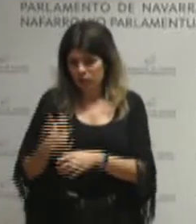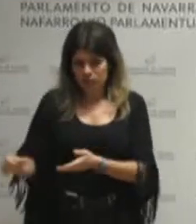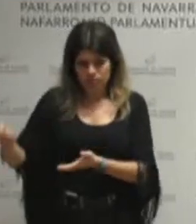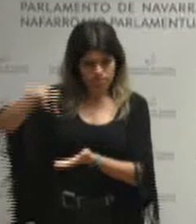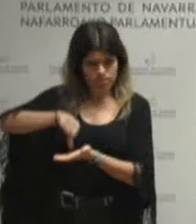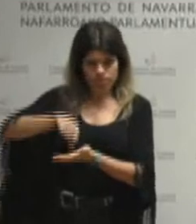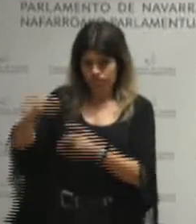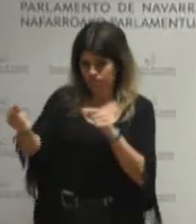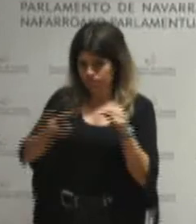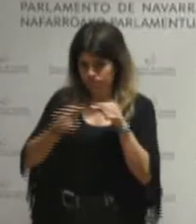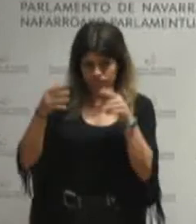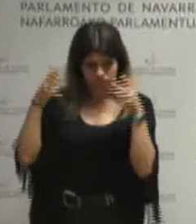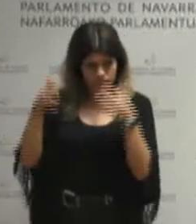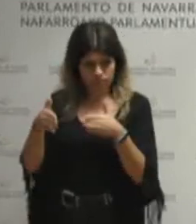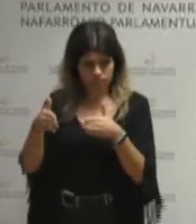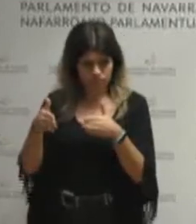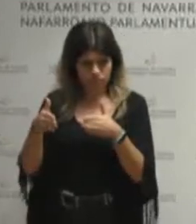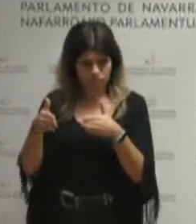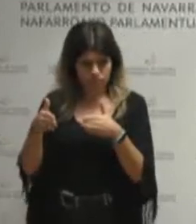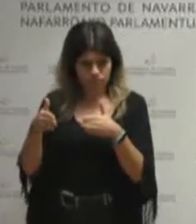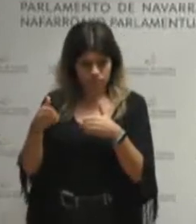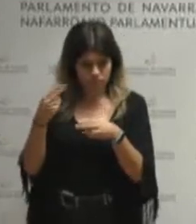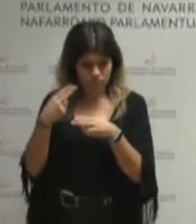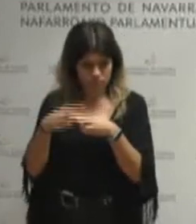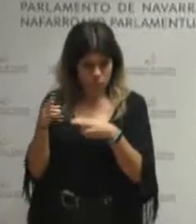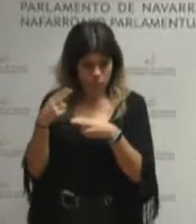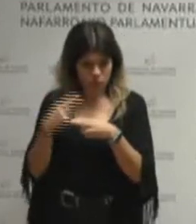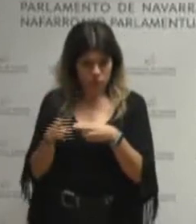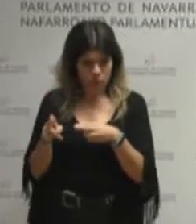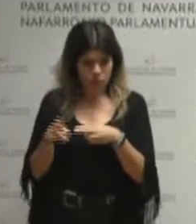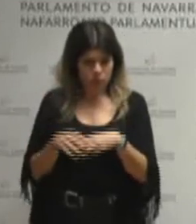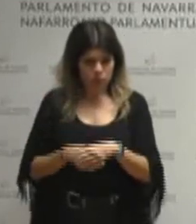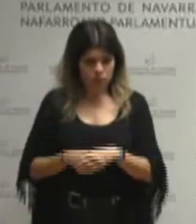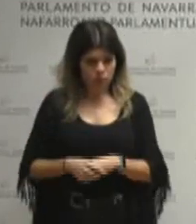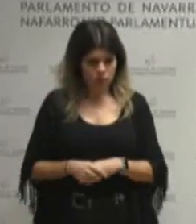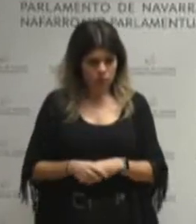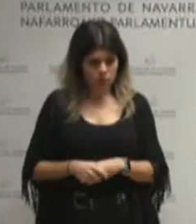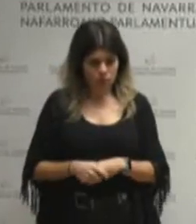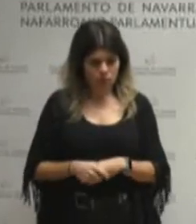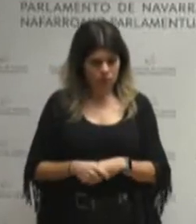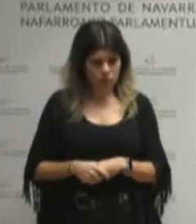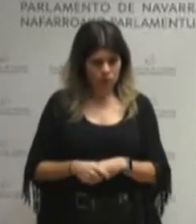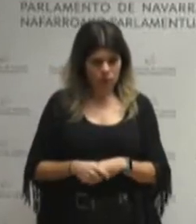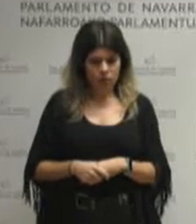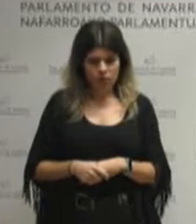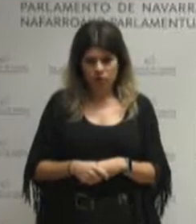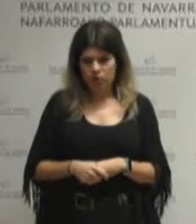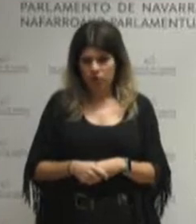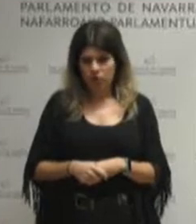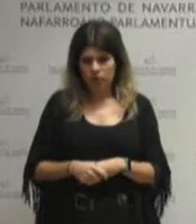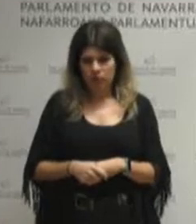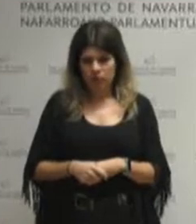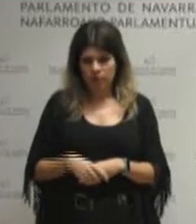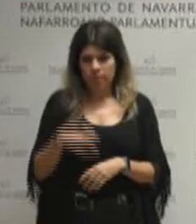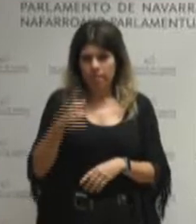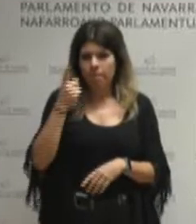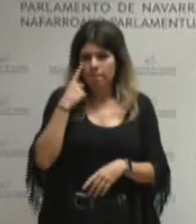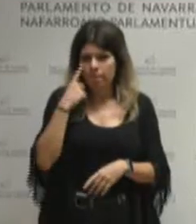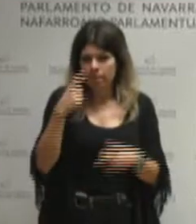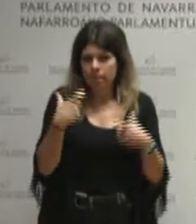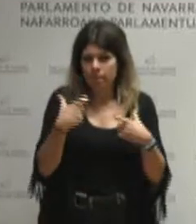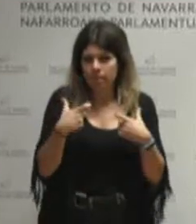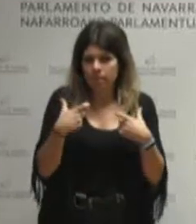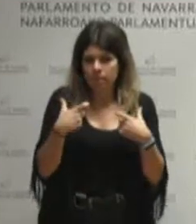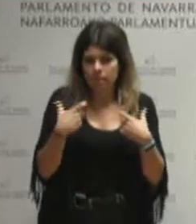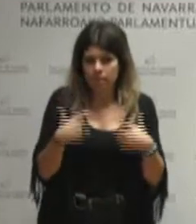Eta, eraberean, sektore publikoa, noraino, iritsi, behar den, erritarren onarrizko, eskubideak,